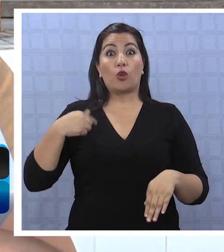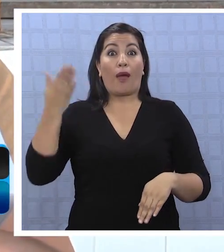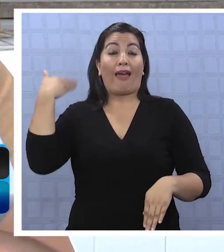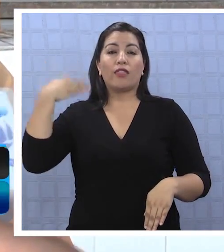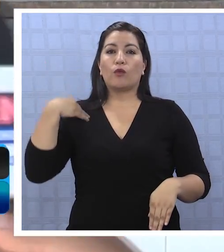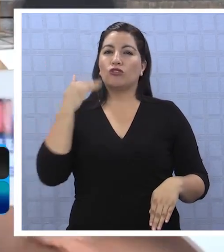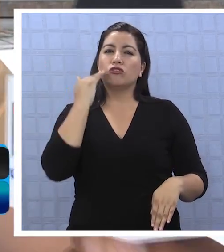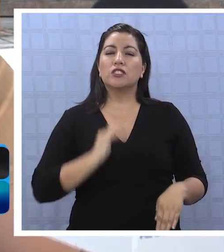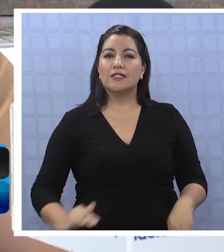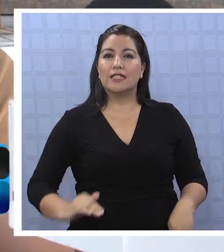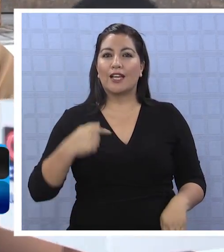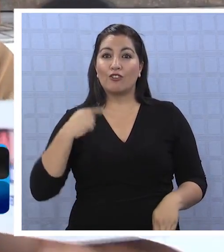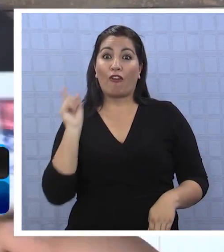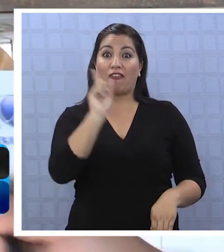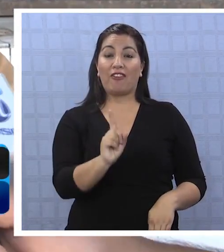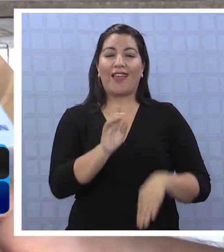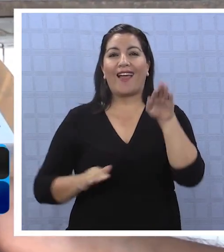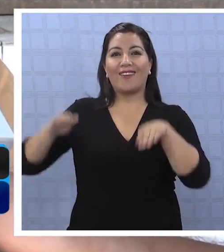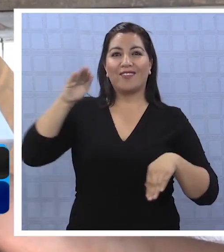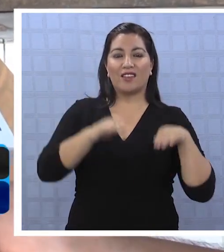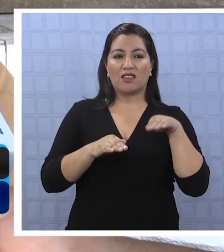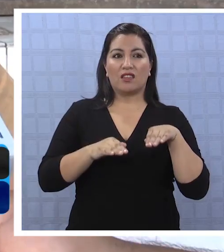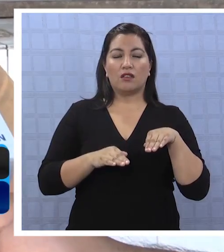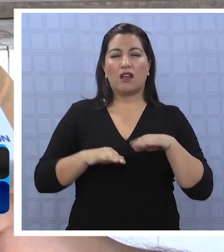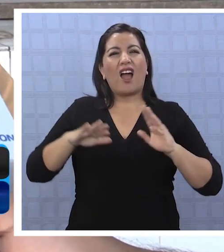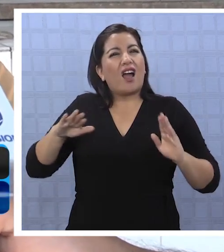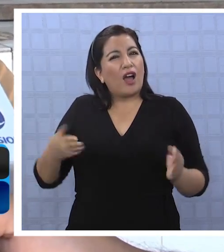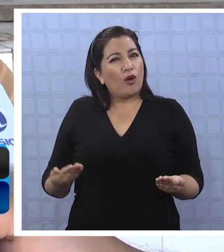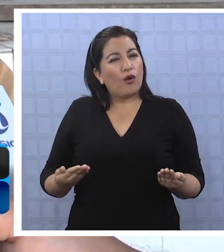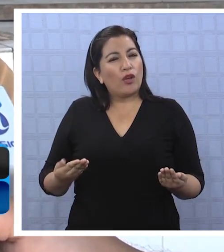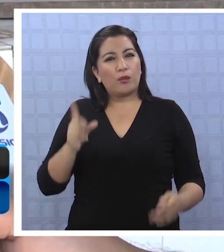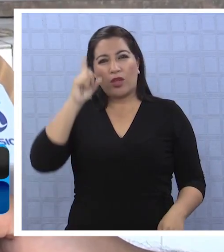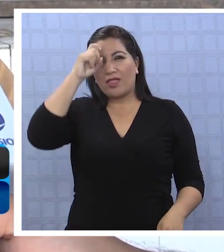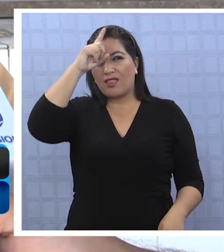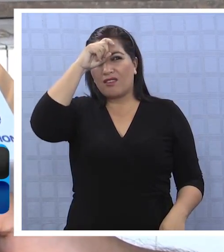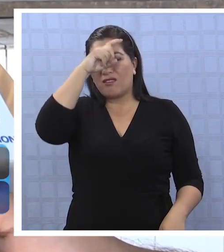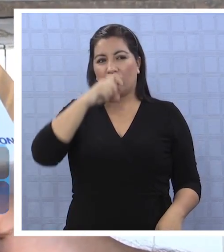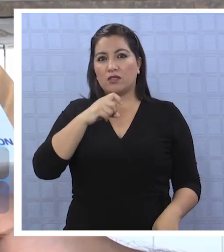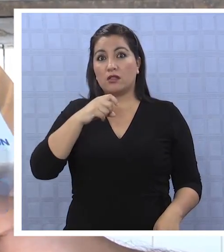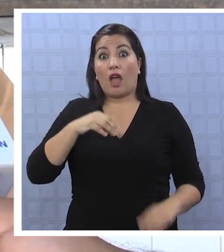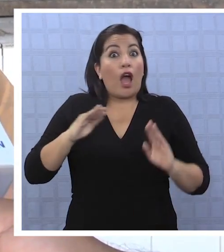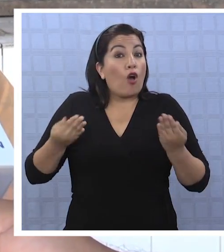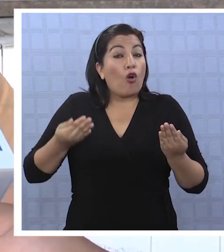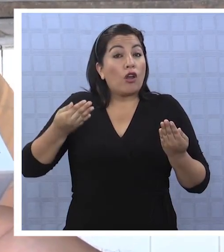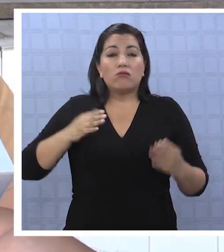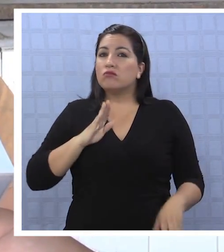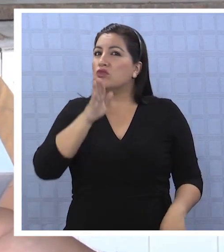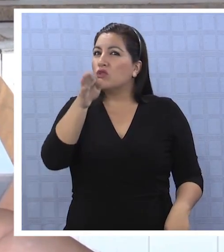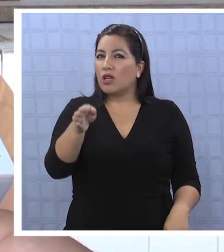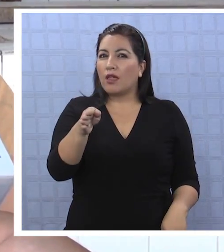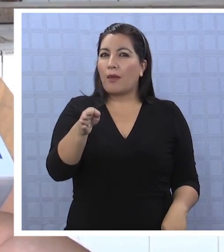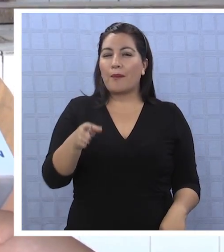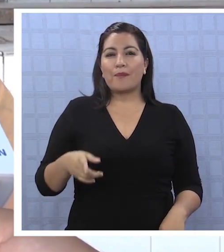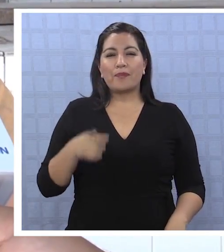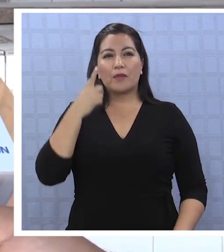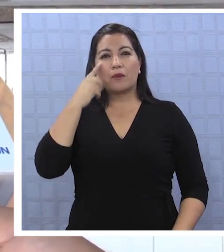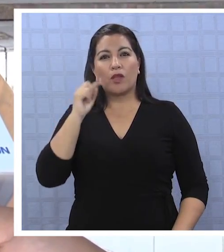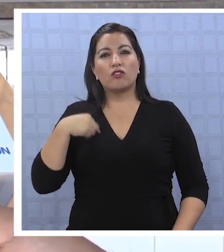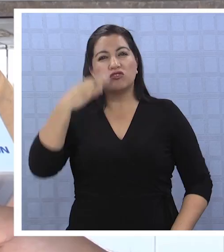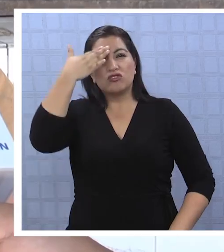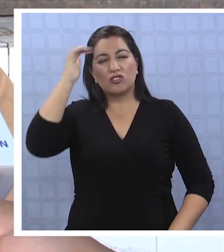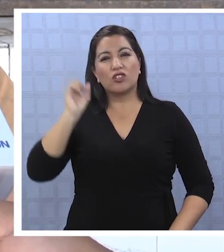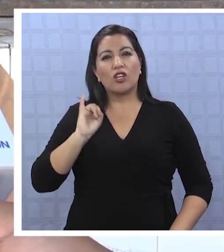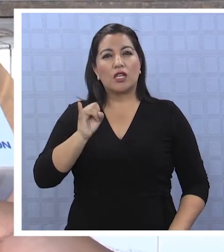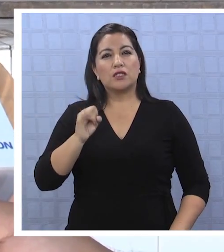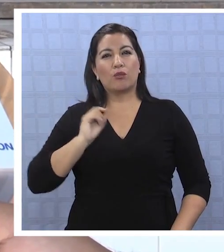chica y todo el asunto. Complicado el acceso ahora, ¿no? Ahora no, realmente no he ido ahora, pero yo creo que